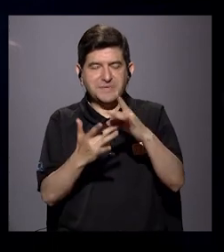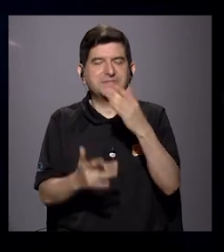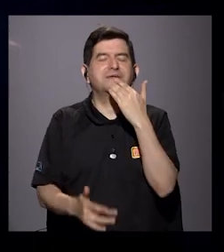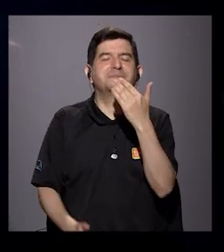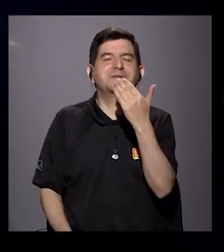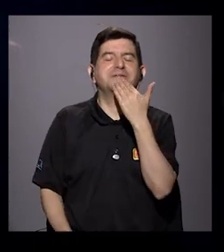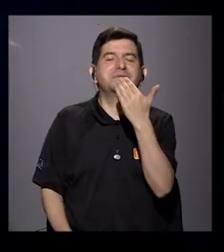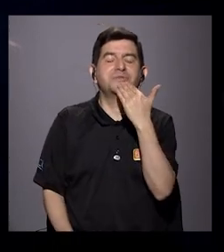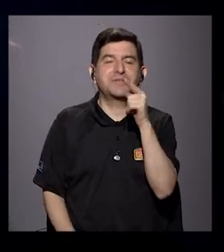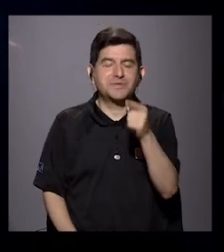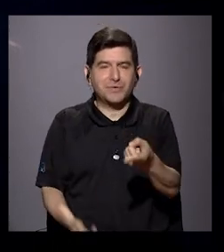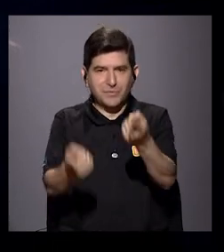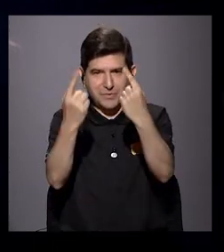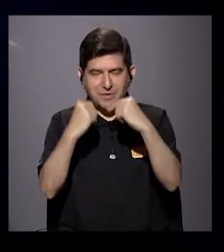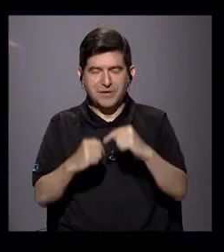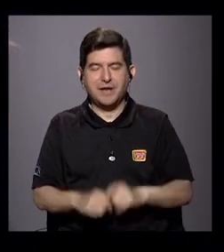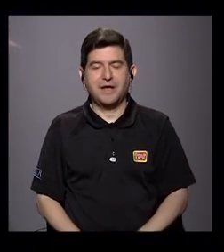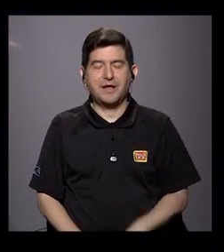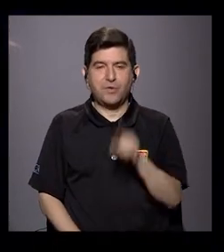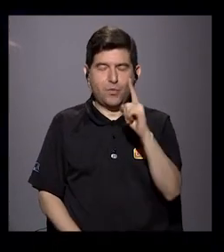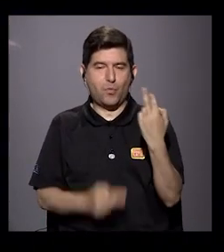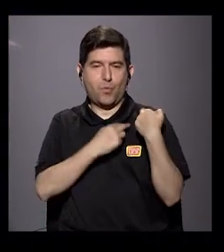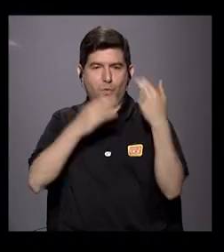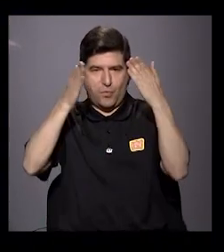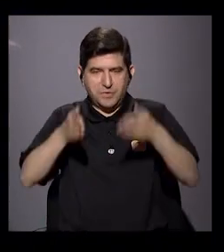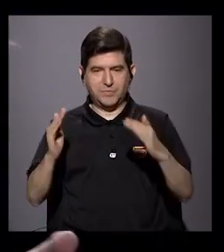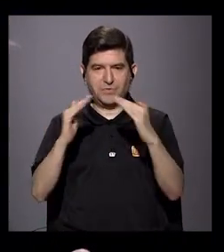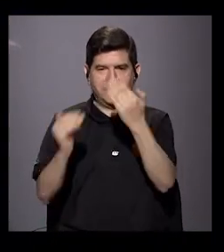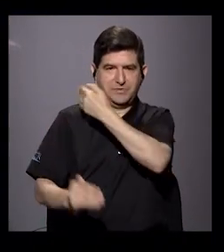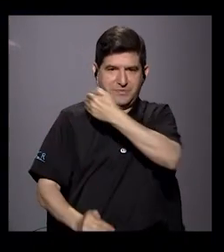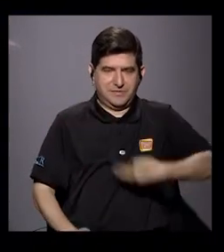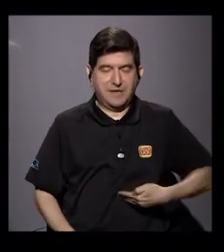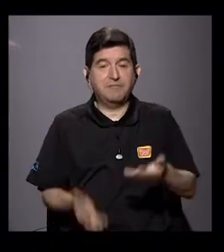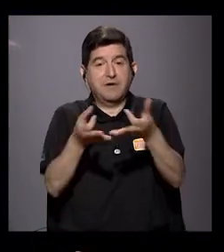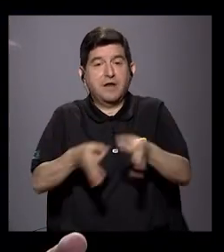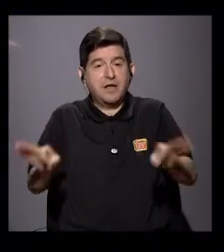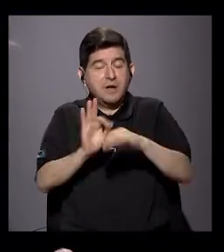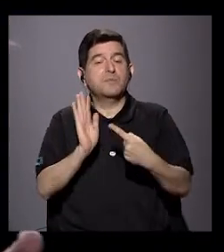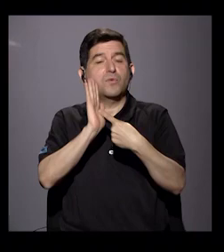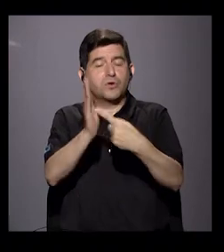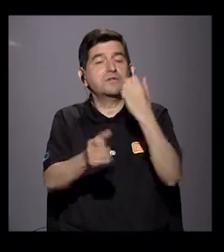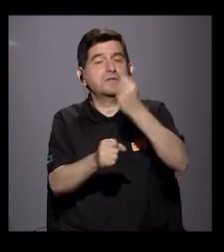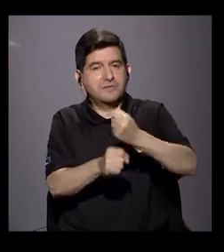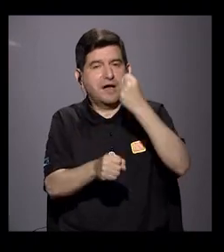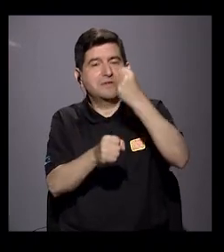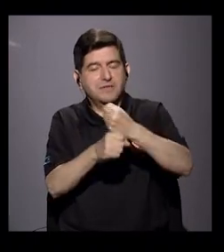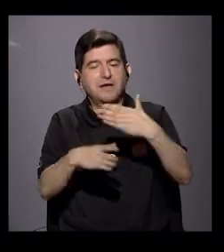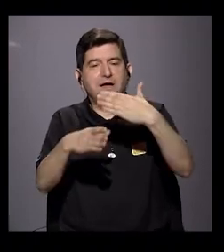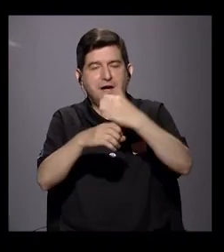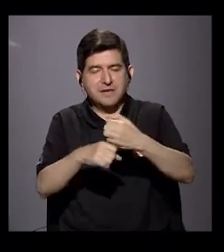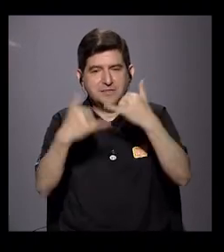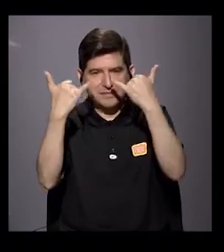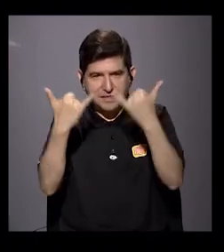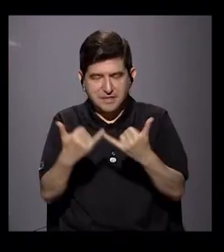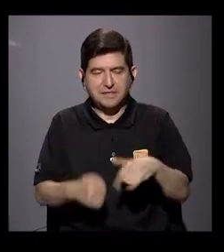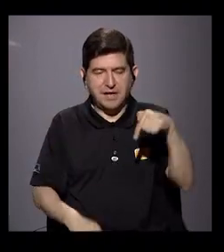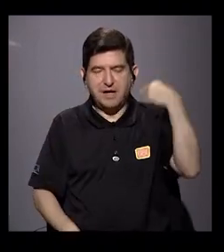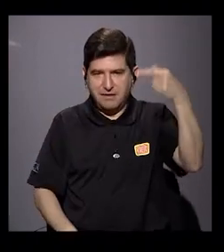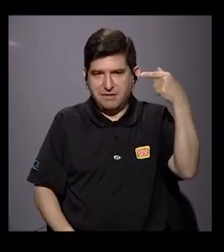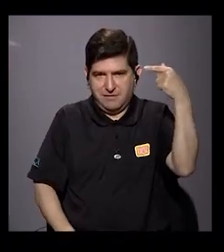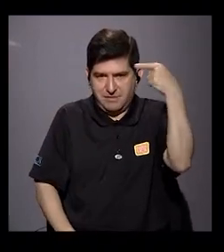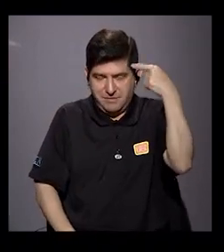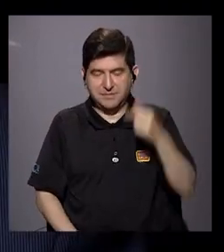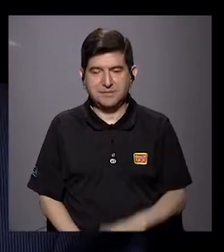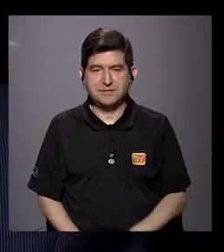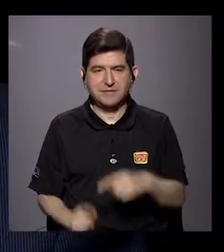sobre todo muy agradecido por tenerlo a usted como un comisionado que merece la pena destacar la labor que ha venido haciendo durante esta